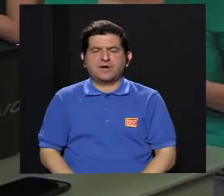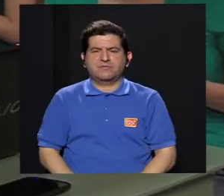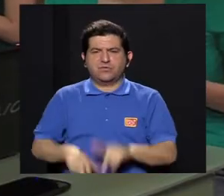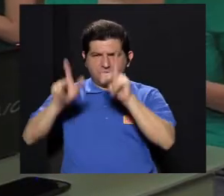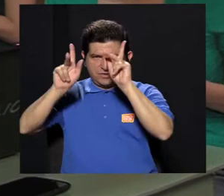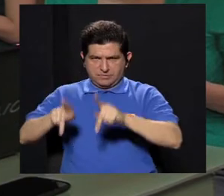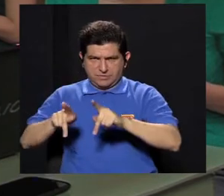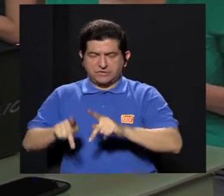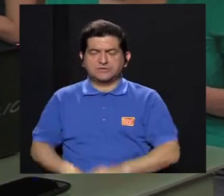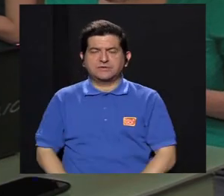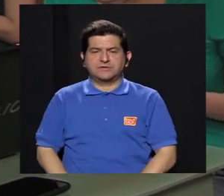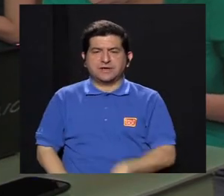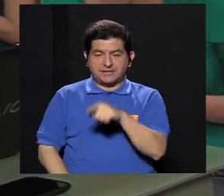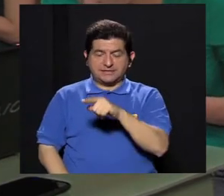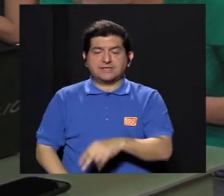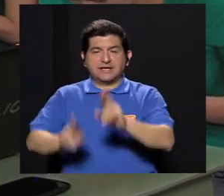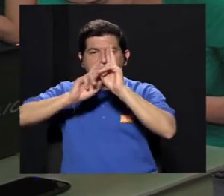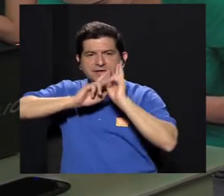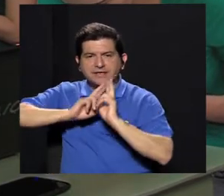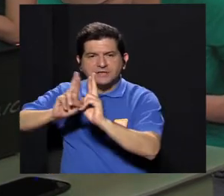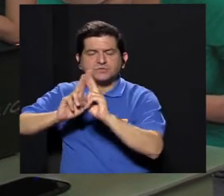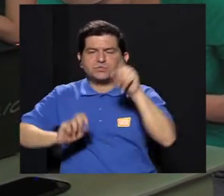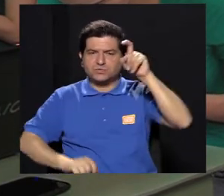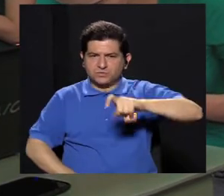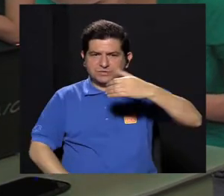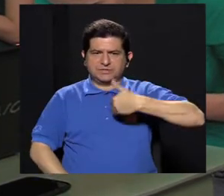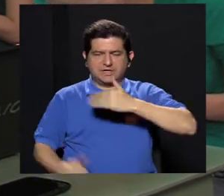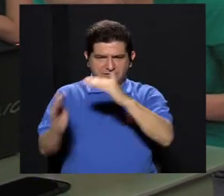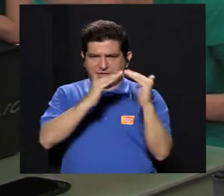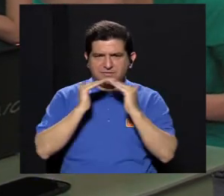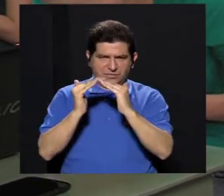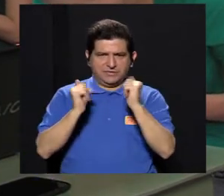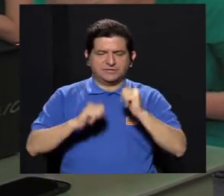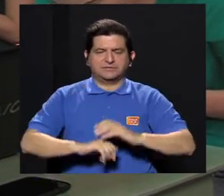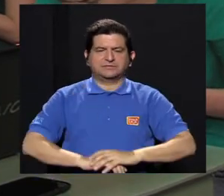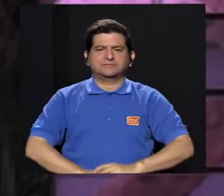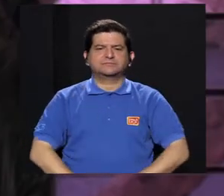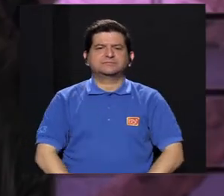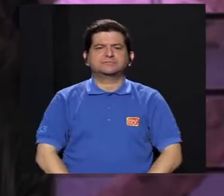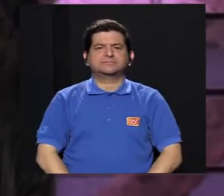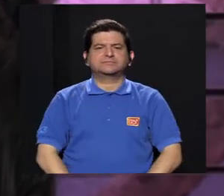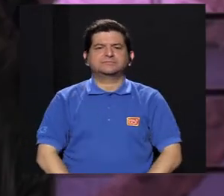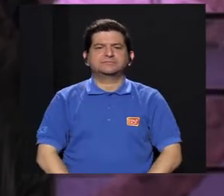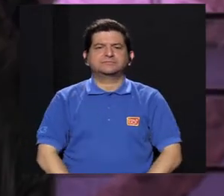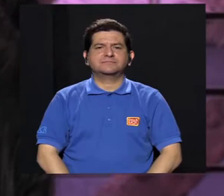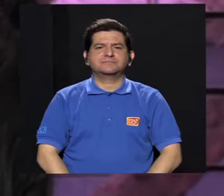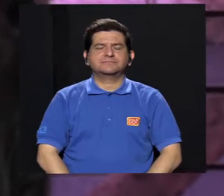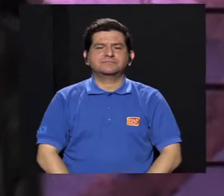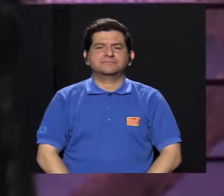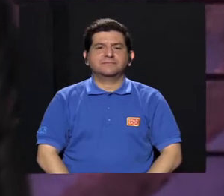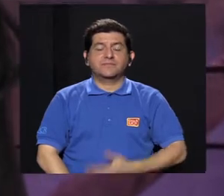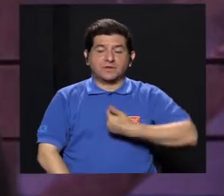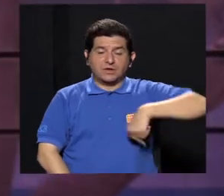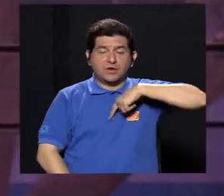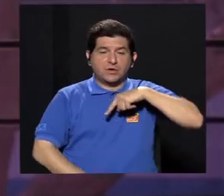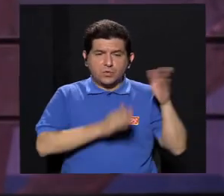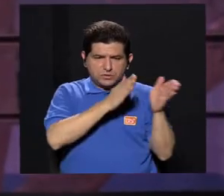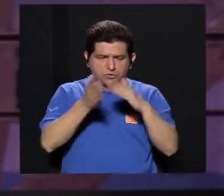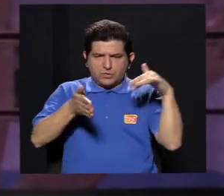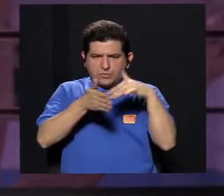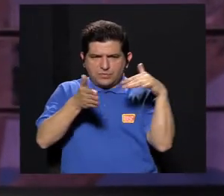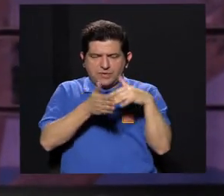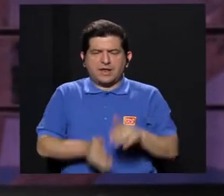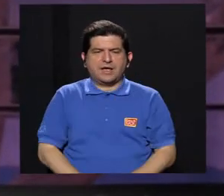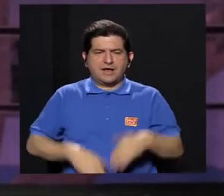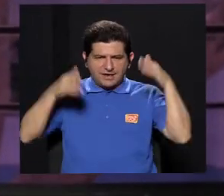docencia, o la formación de recursos humanos, responda, precisamente, a las necesidades de la población. En